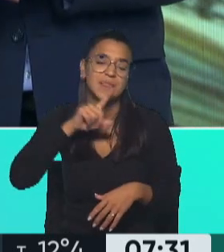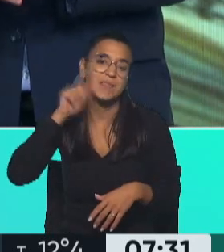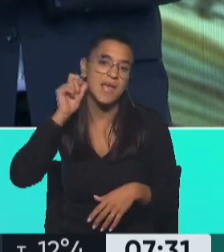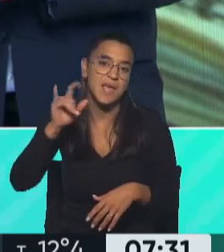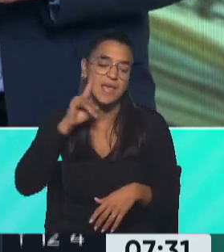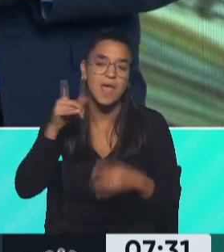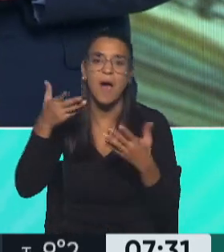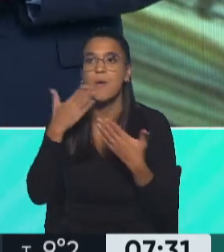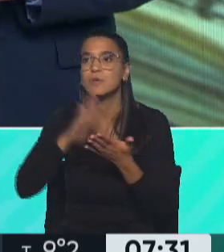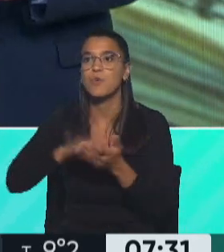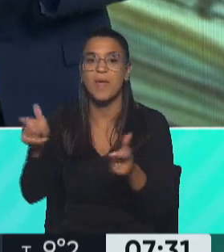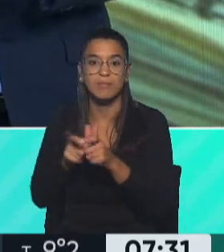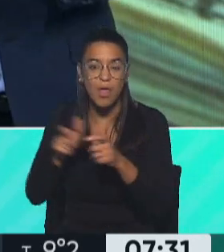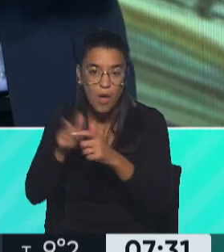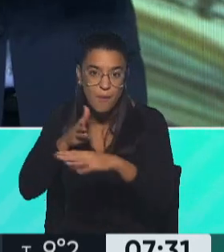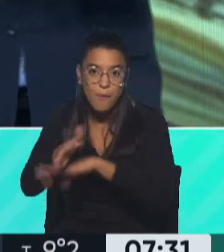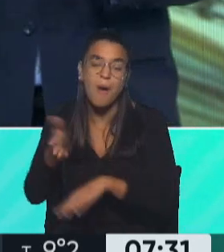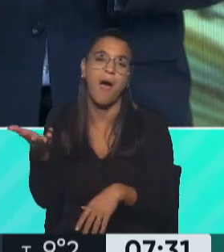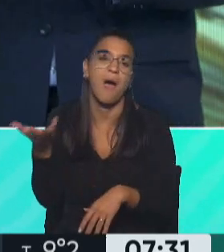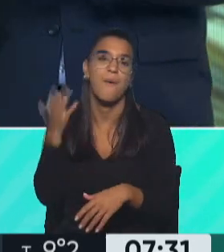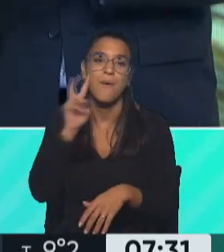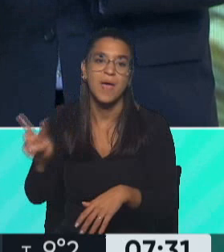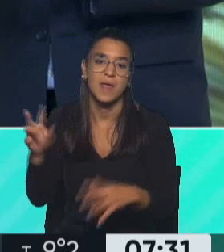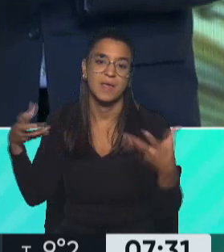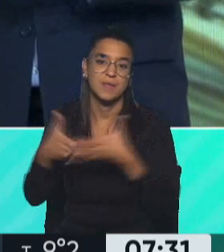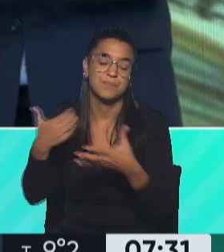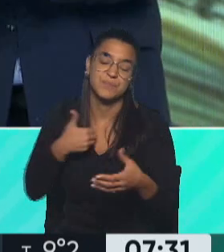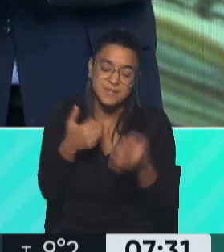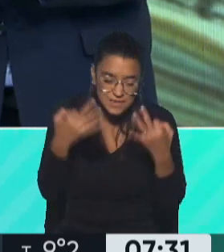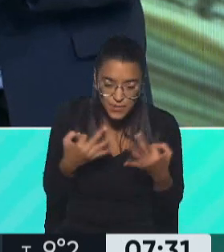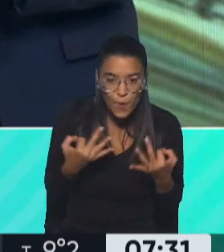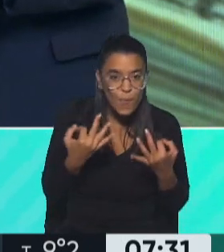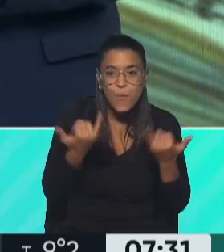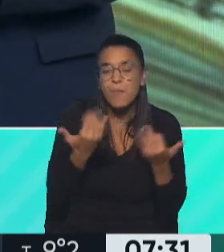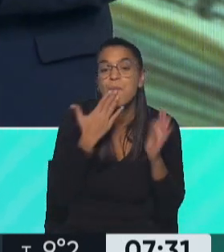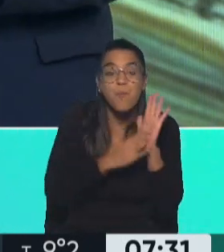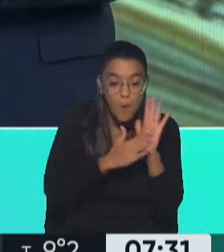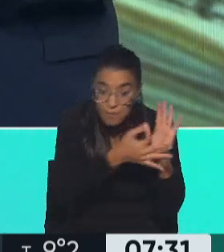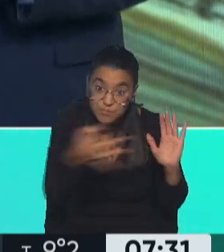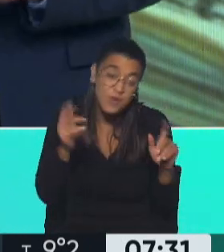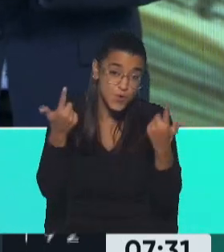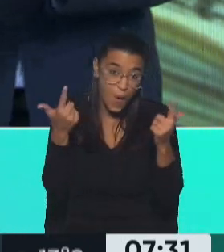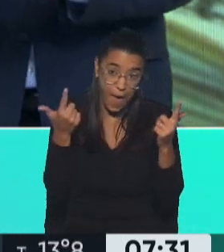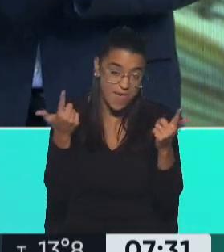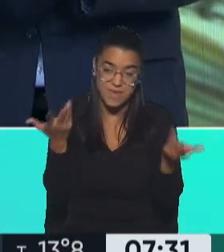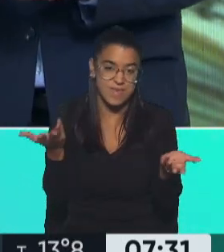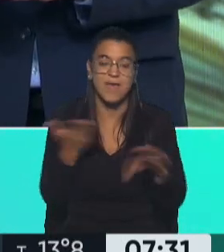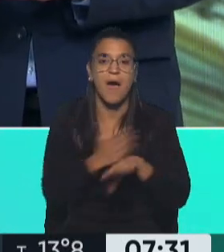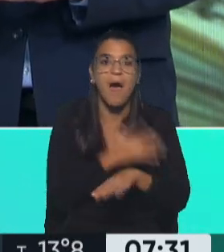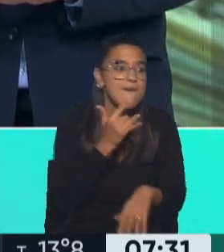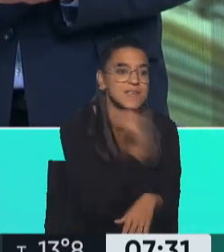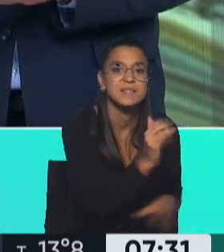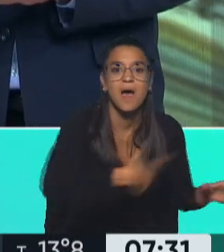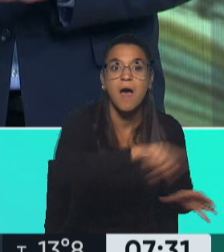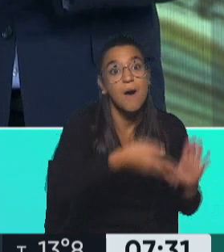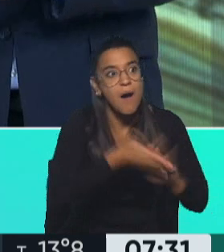de si había o no entradas para ir a ver a la selección. A ver, ese tipo de cosas suelen pasar. O no hay ninguna prueba que indique que les anticiparon a un grupo